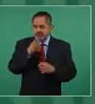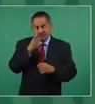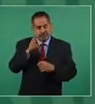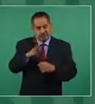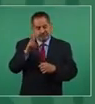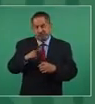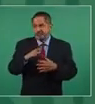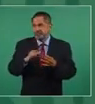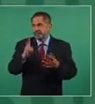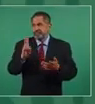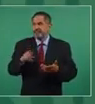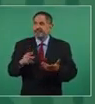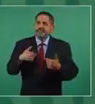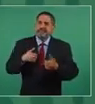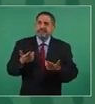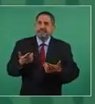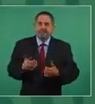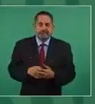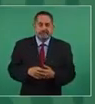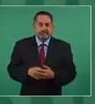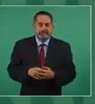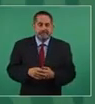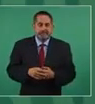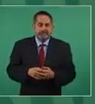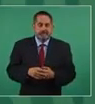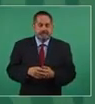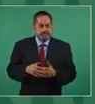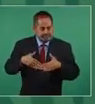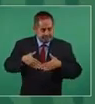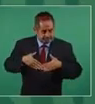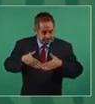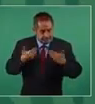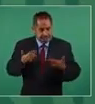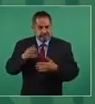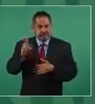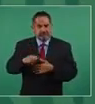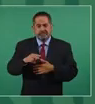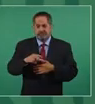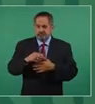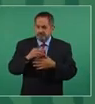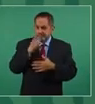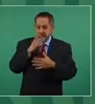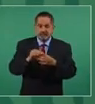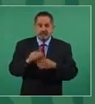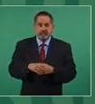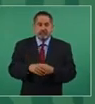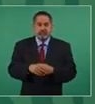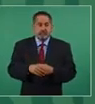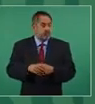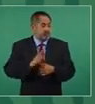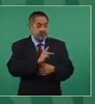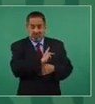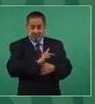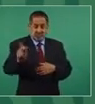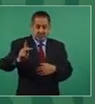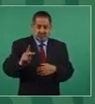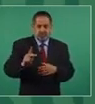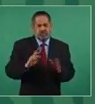sinceridad, no generalizo.